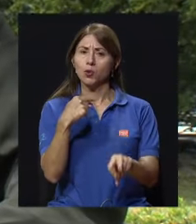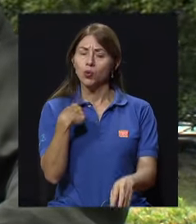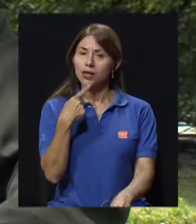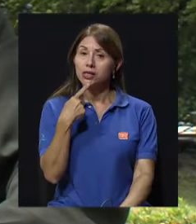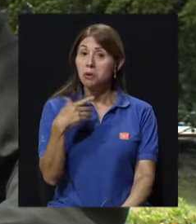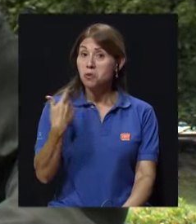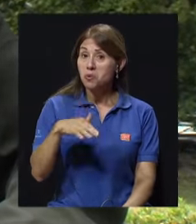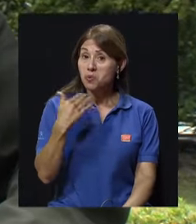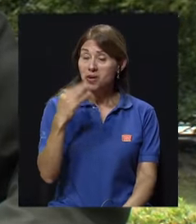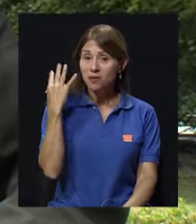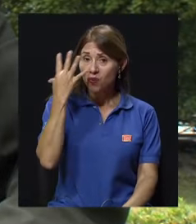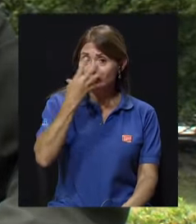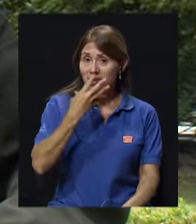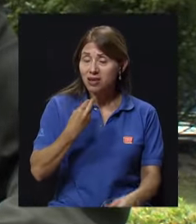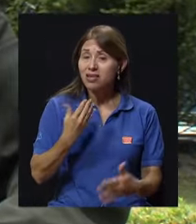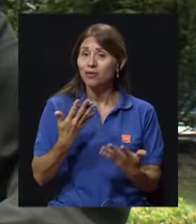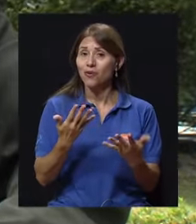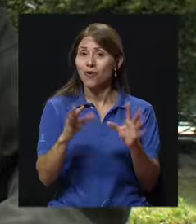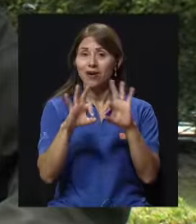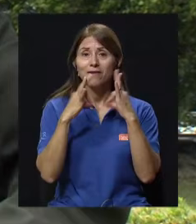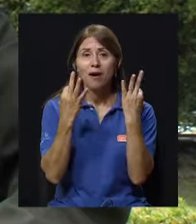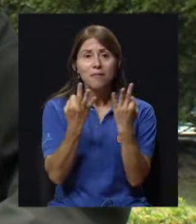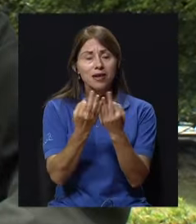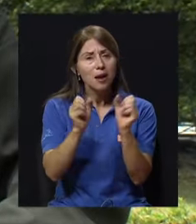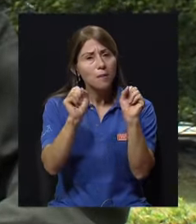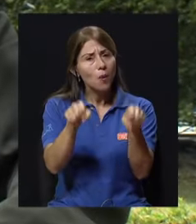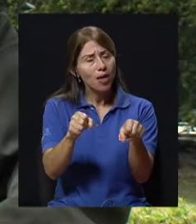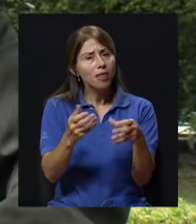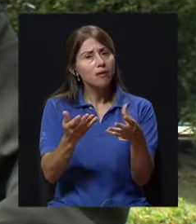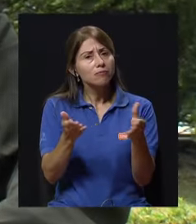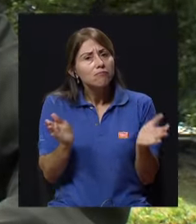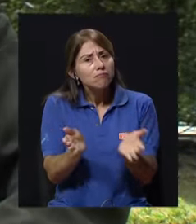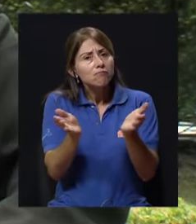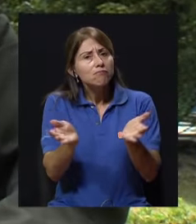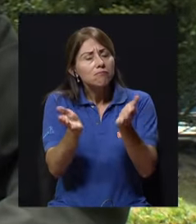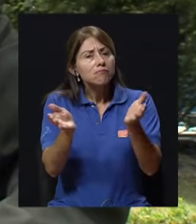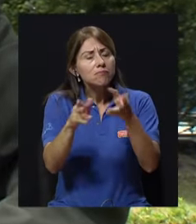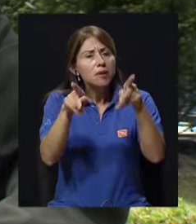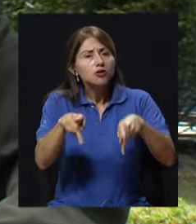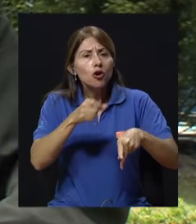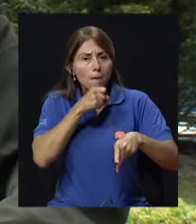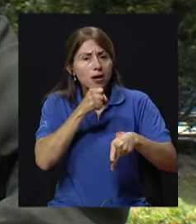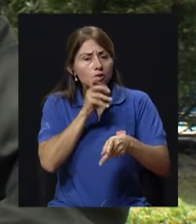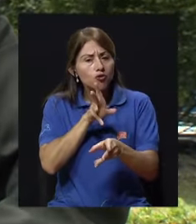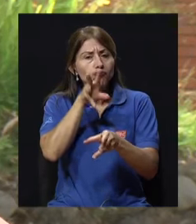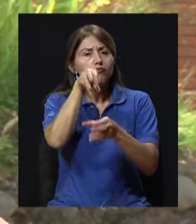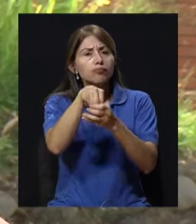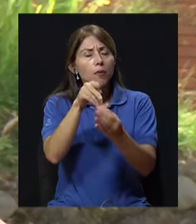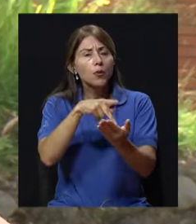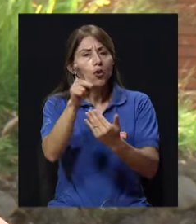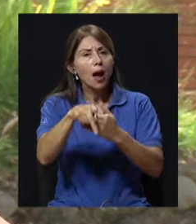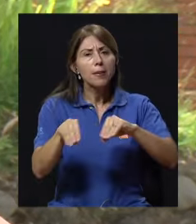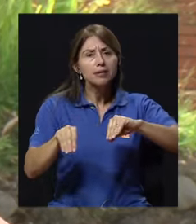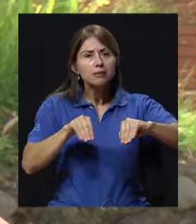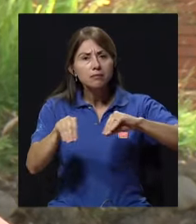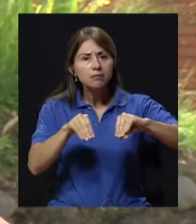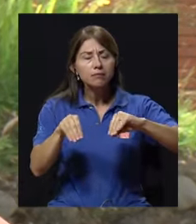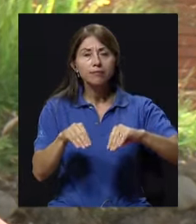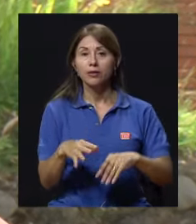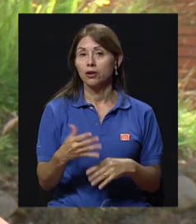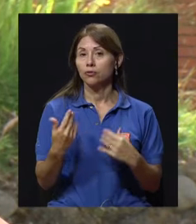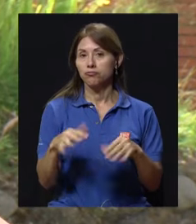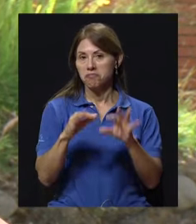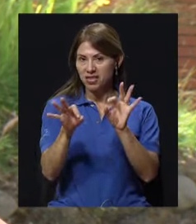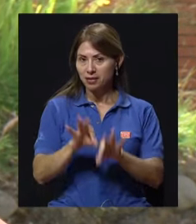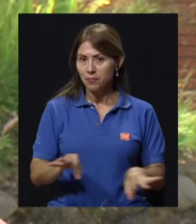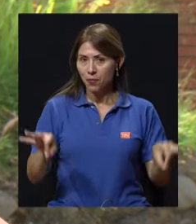bonito que cada vez más familias puedan incorporar a los adultos mayores a este tipo de programas. Es importantísimo. El